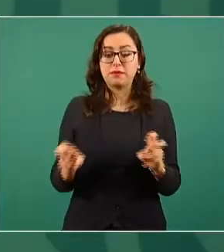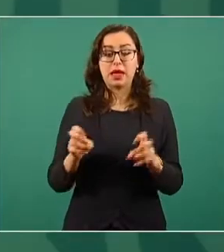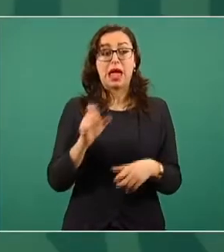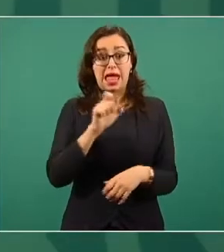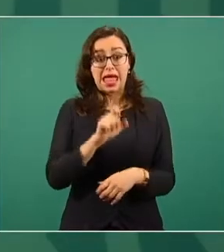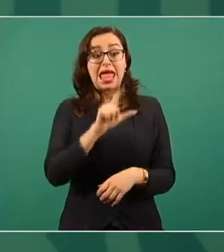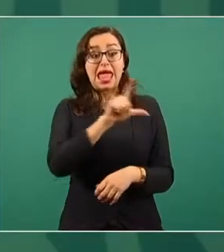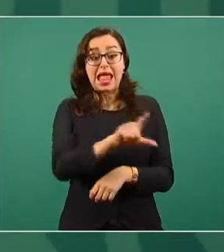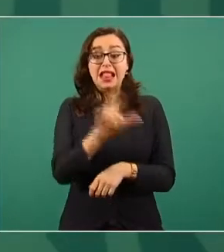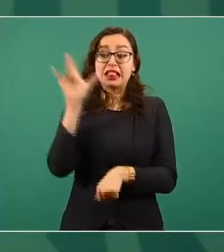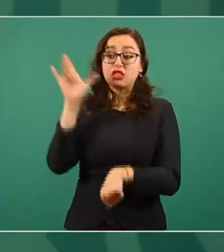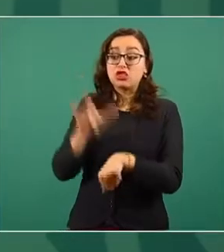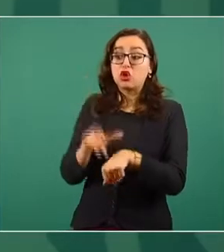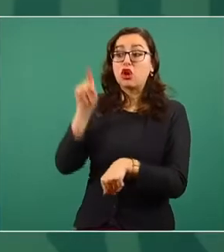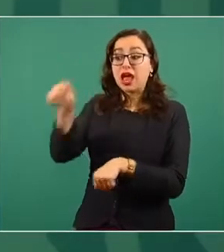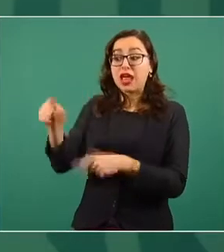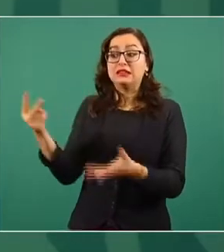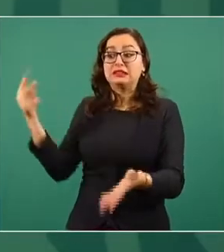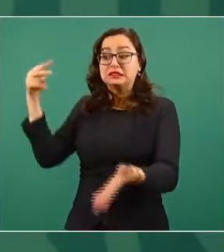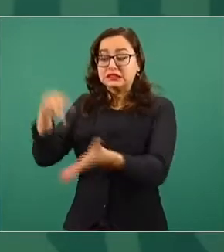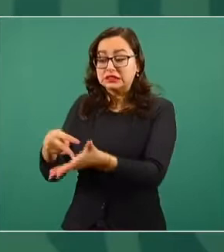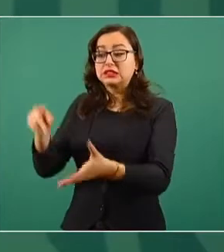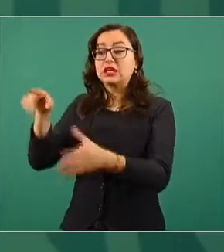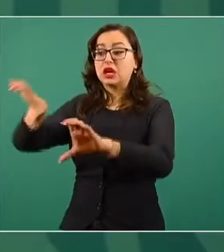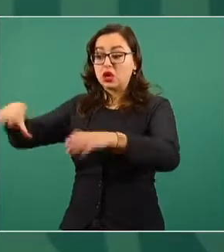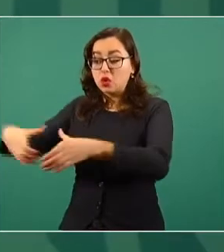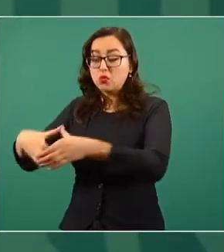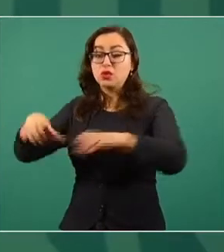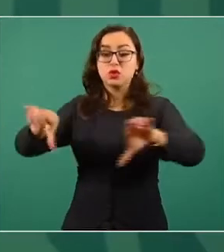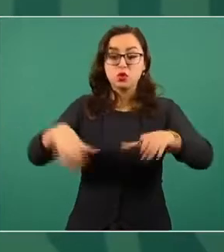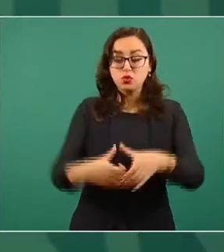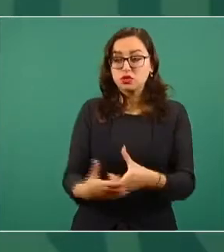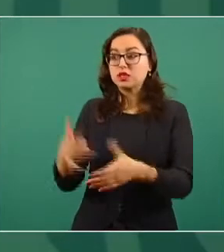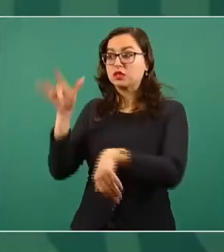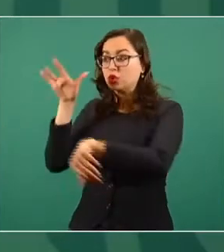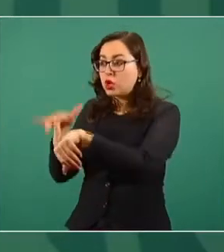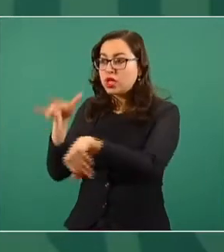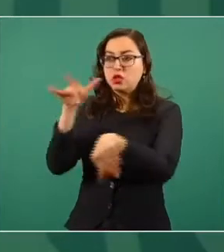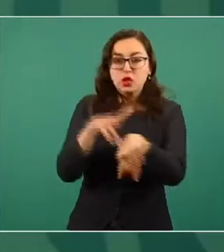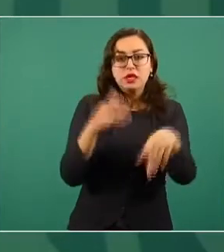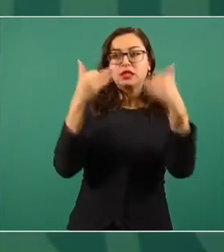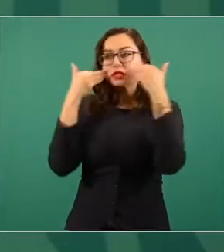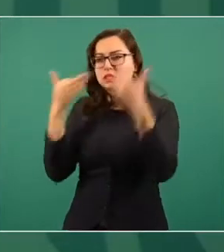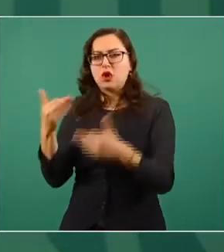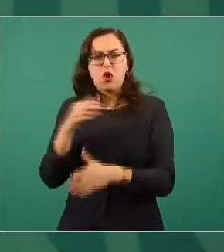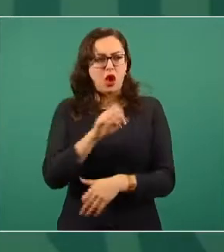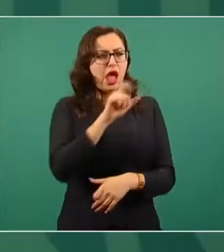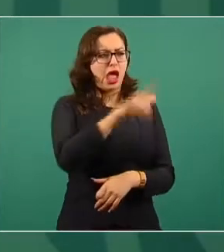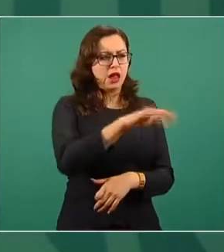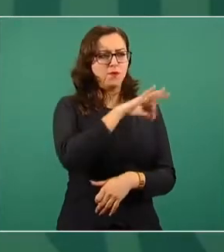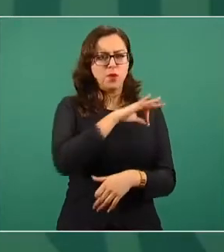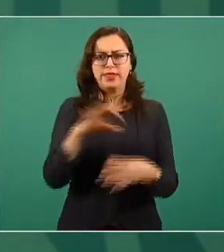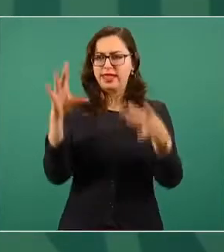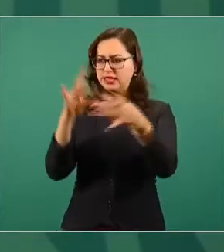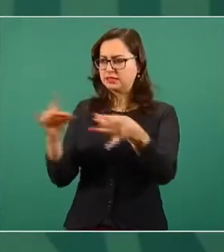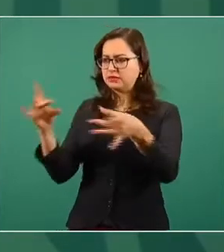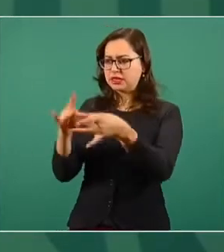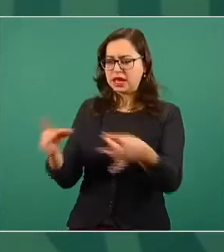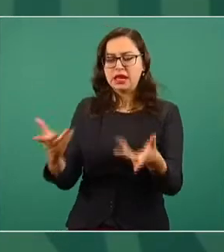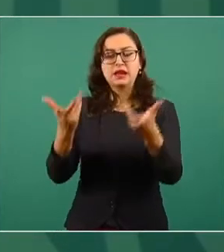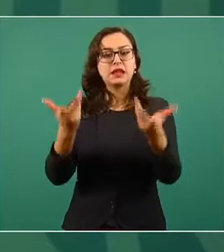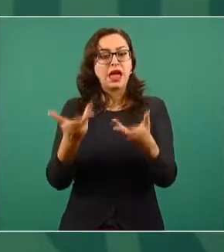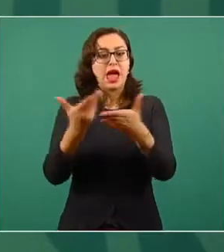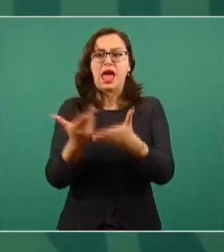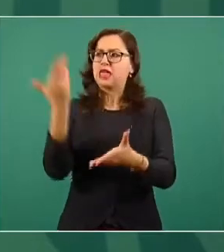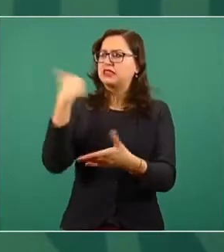personal, que ha estado en el lugar, en Chiapas, viendo esta situación y comentarte cuáles son los acuerdos